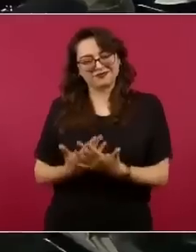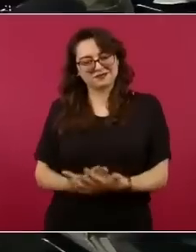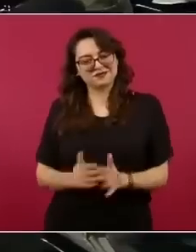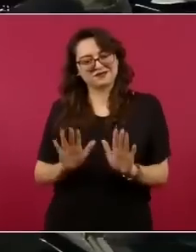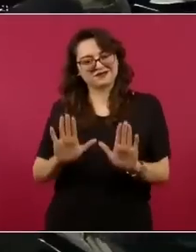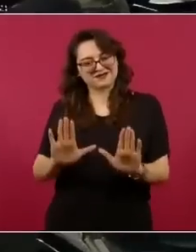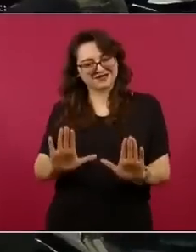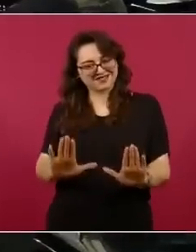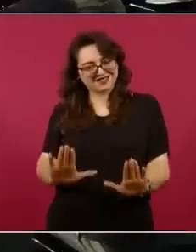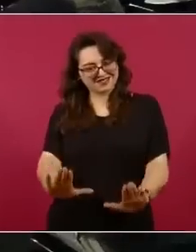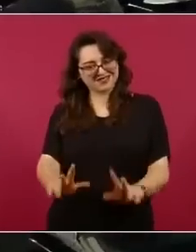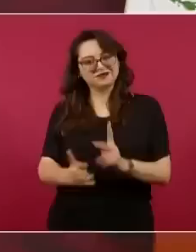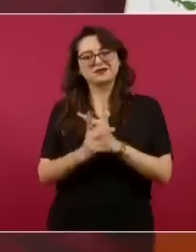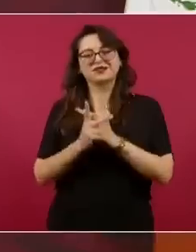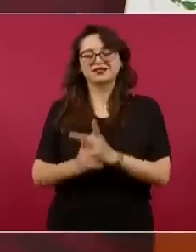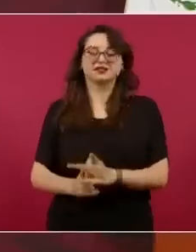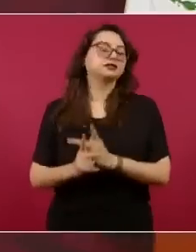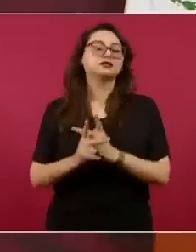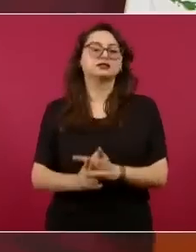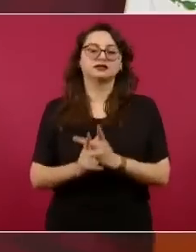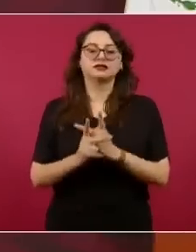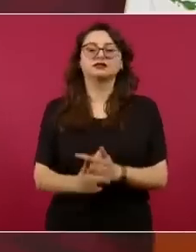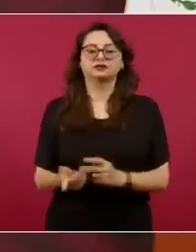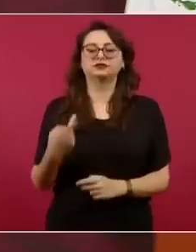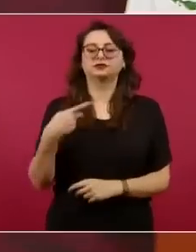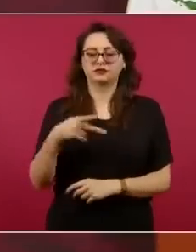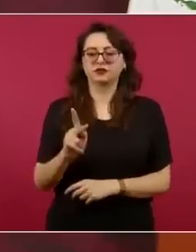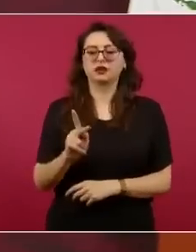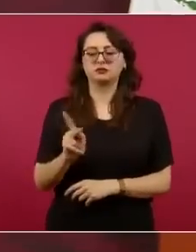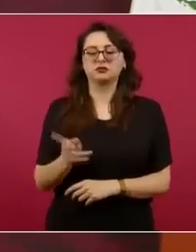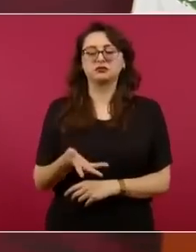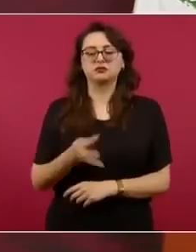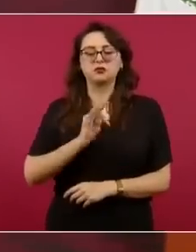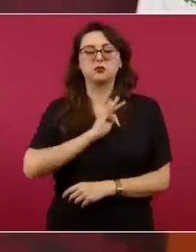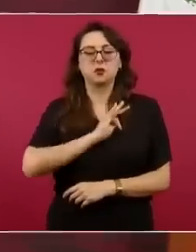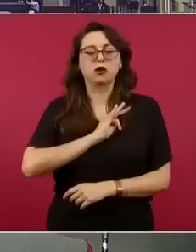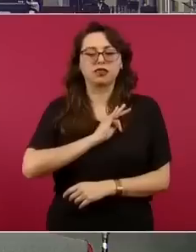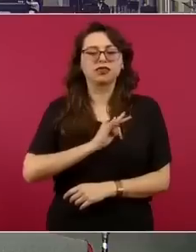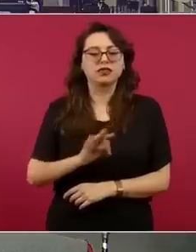hay esa posibilidad.